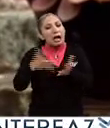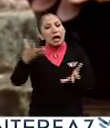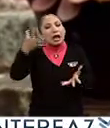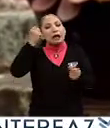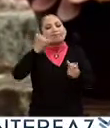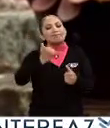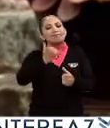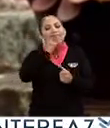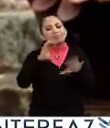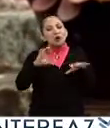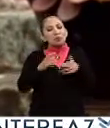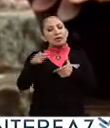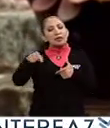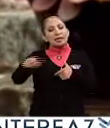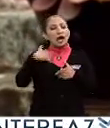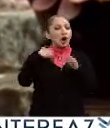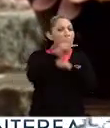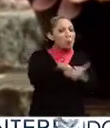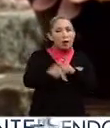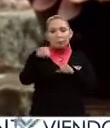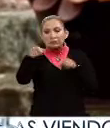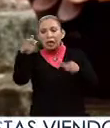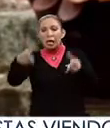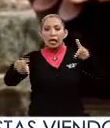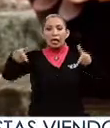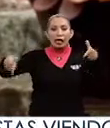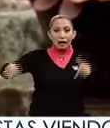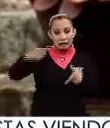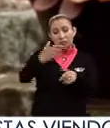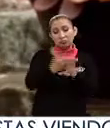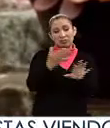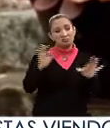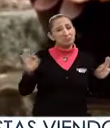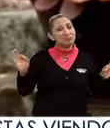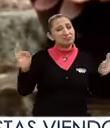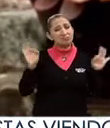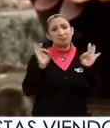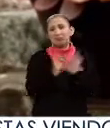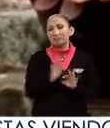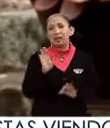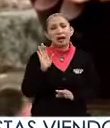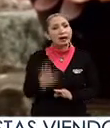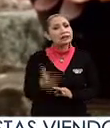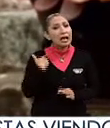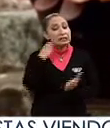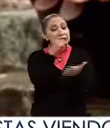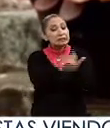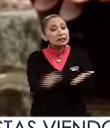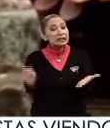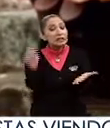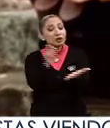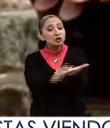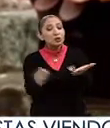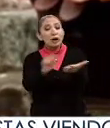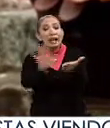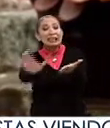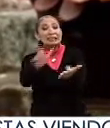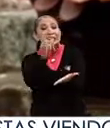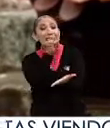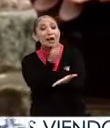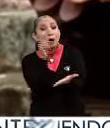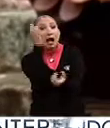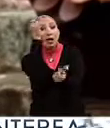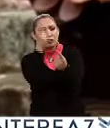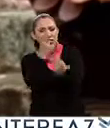con las comunidades, con los pueblos. Es muy importante la escritura de las lenguas.